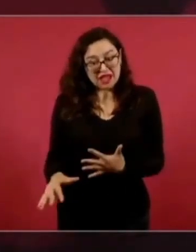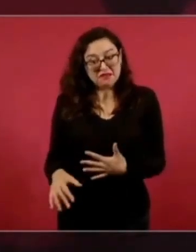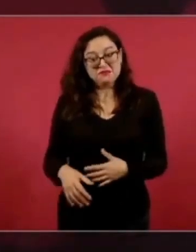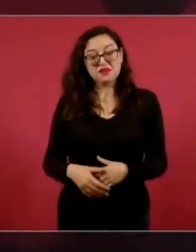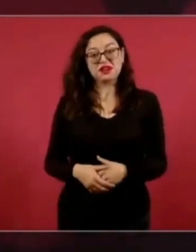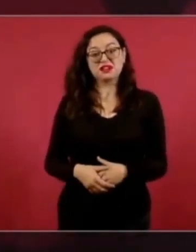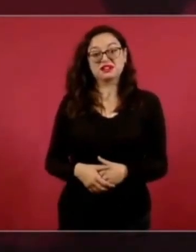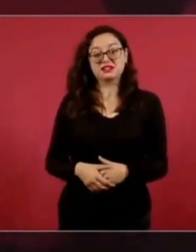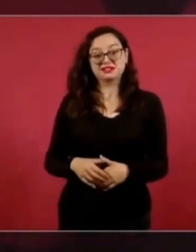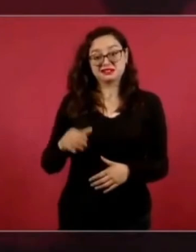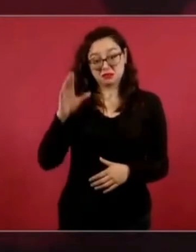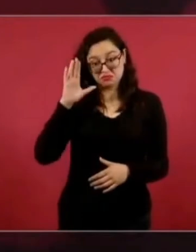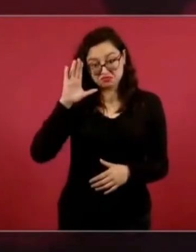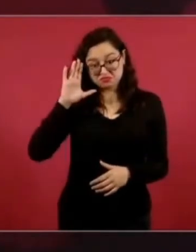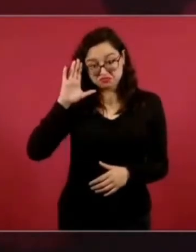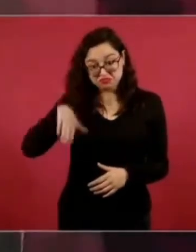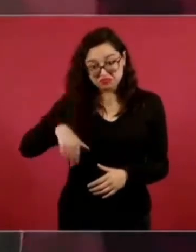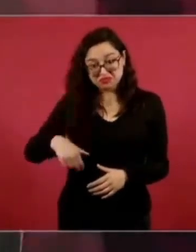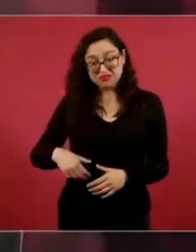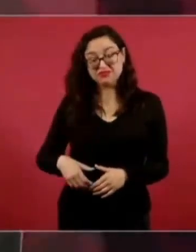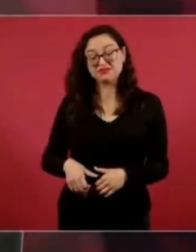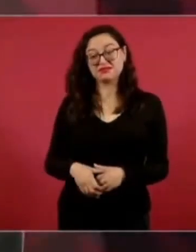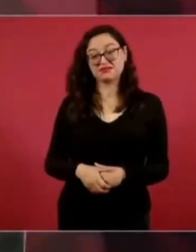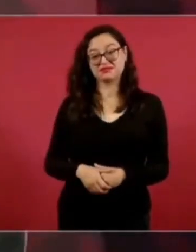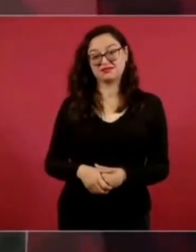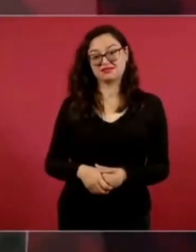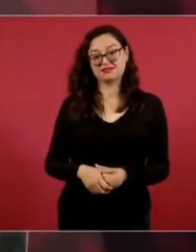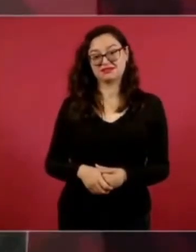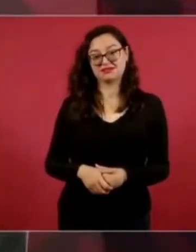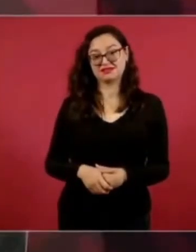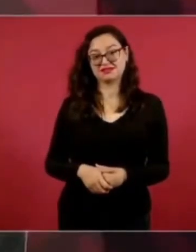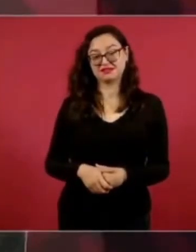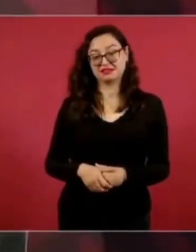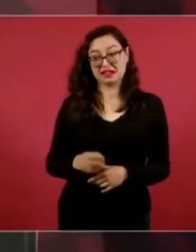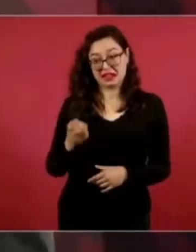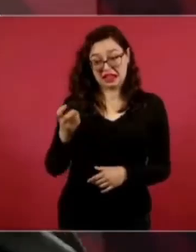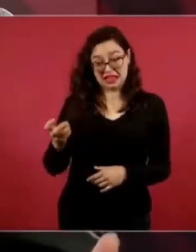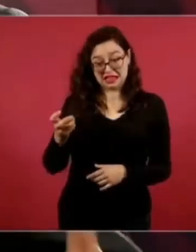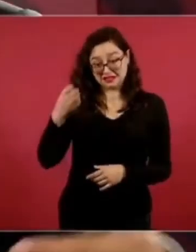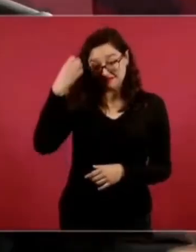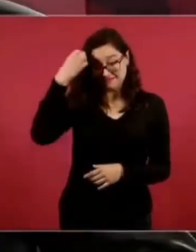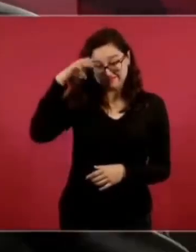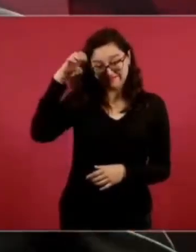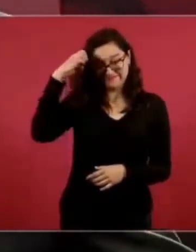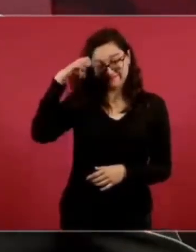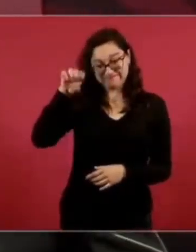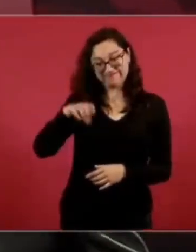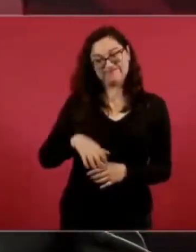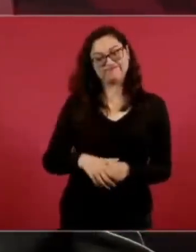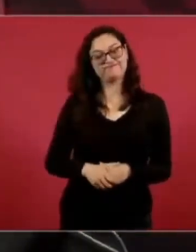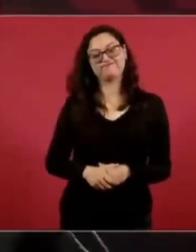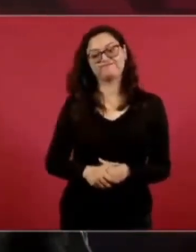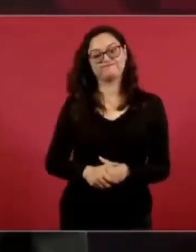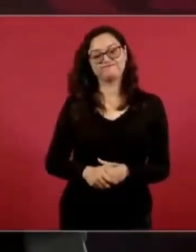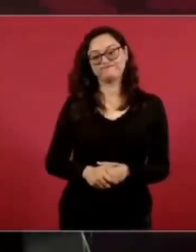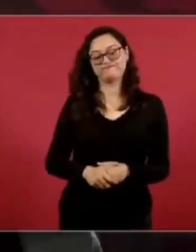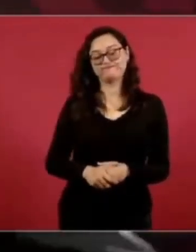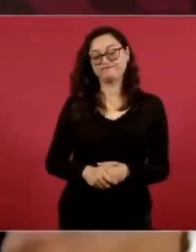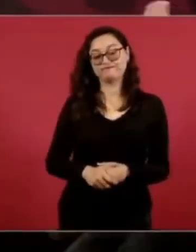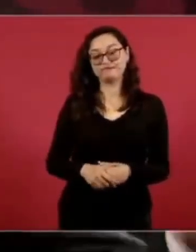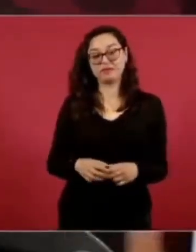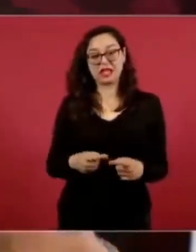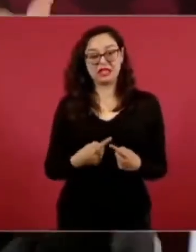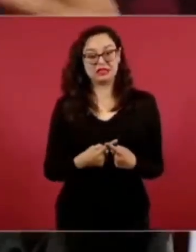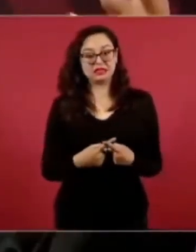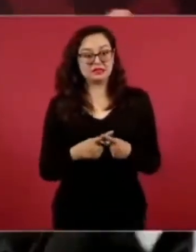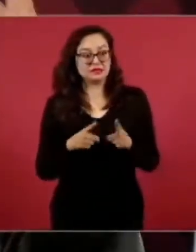más mañas, en cambio un joven que está